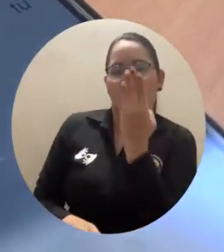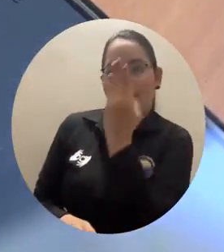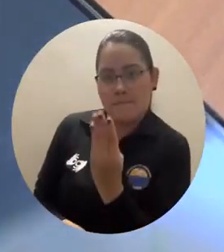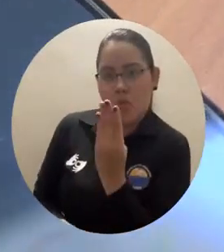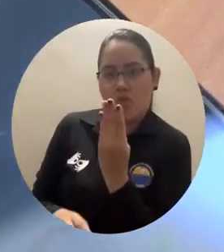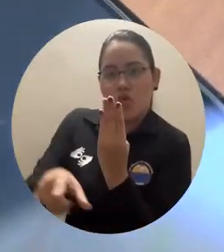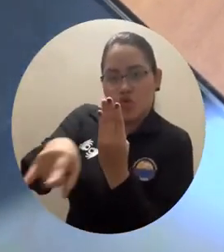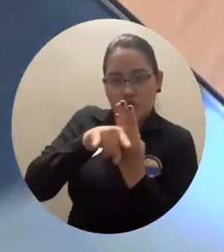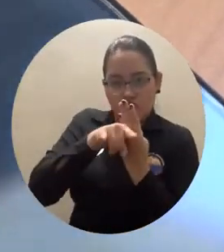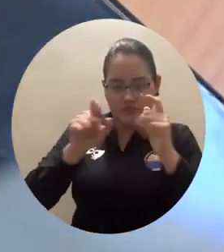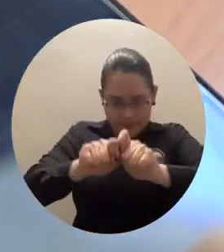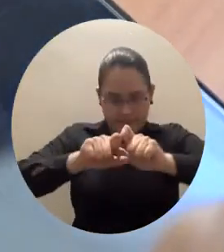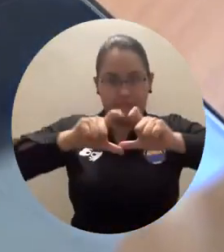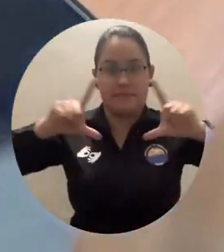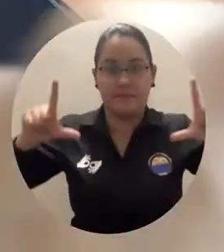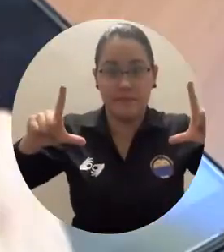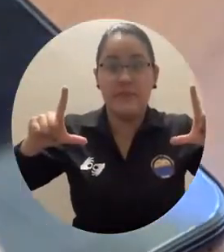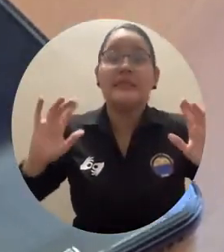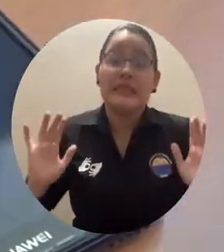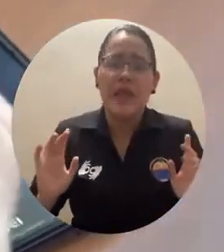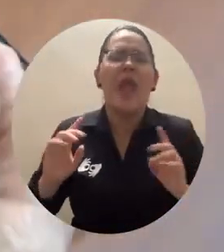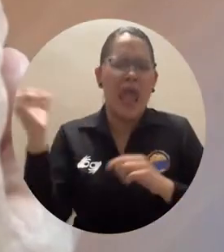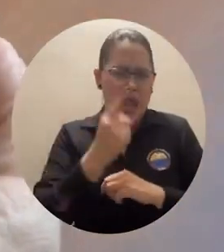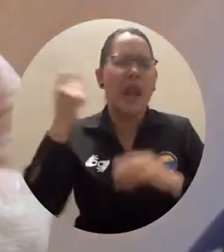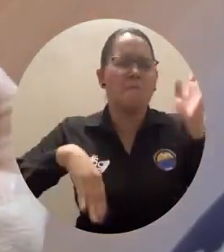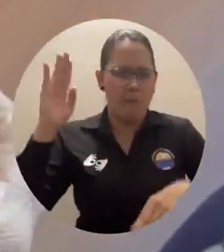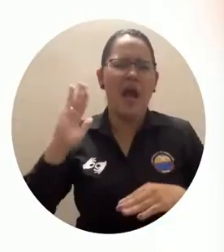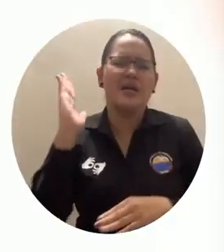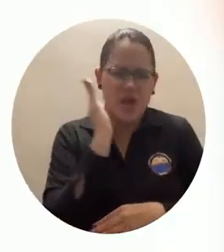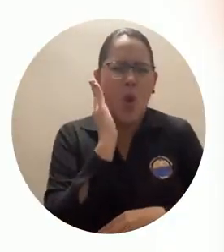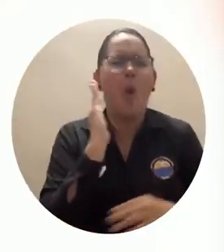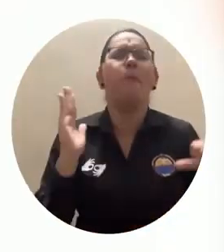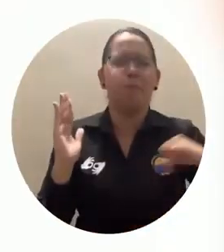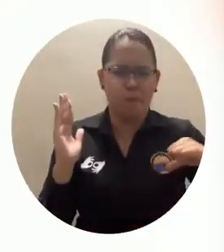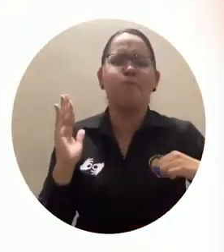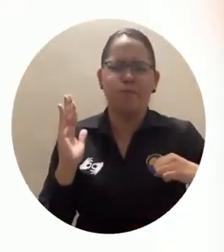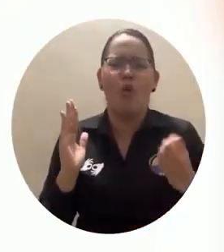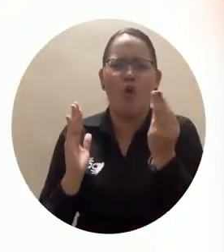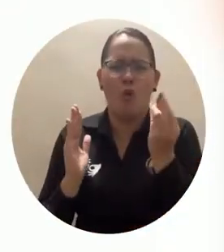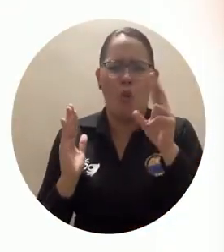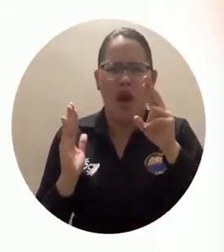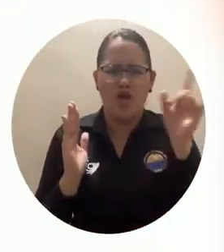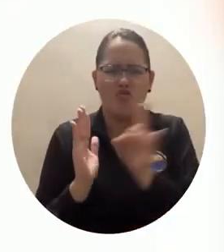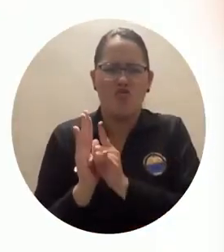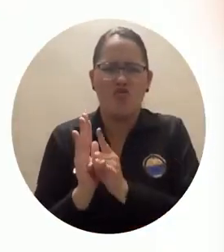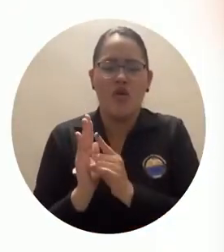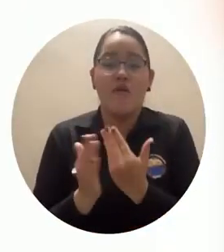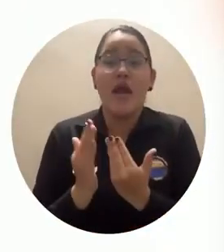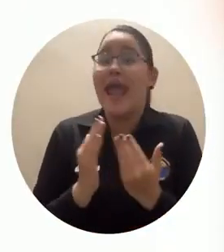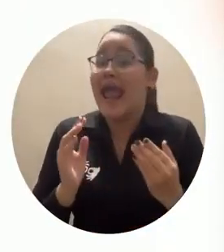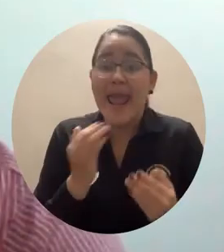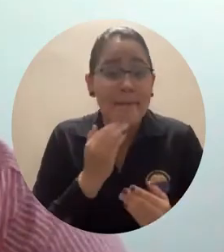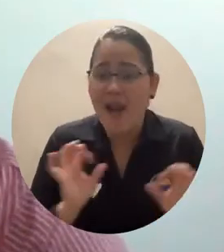hemos vinculado en la aplicación es decir si no tiene el lector porque algunos celulares no tienen el lector de código qr en la